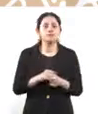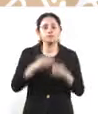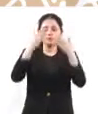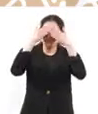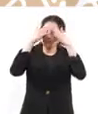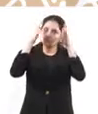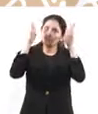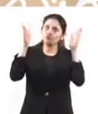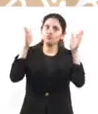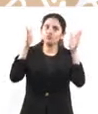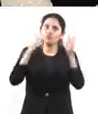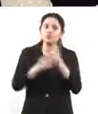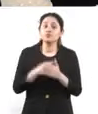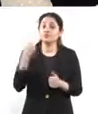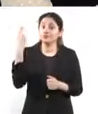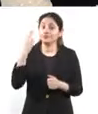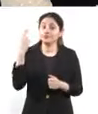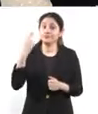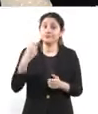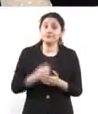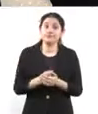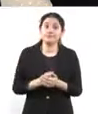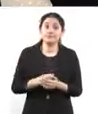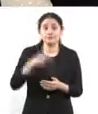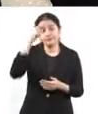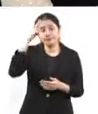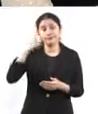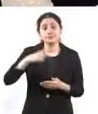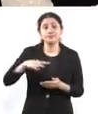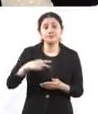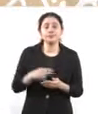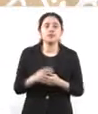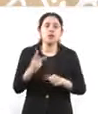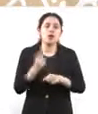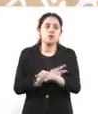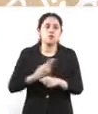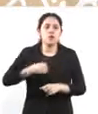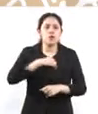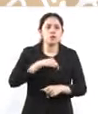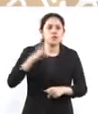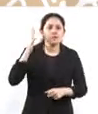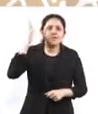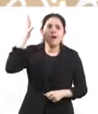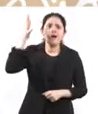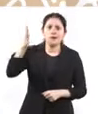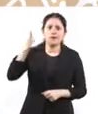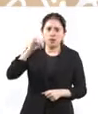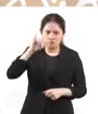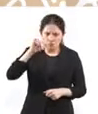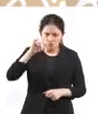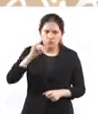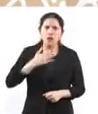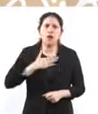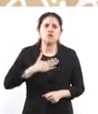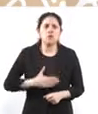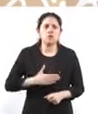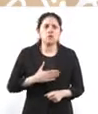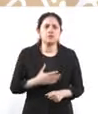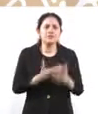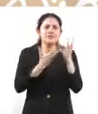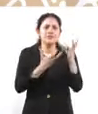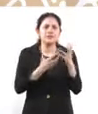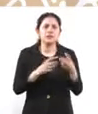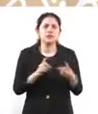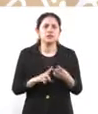realidad que está viviendo el país y hacia dónde queremos ir. Claro que queremos un México con justicia, que requerimos mayor protección a los derechos